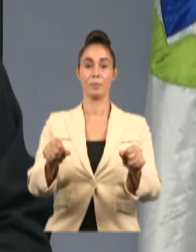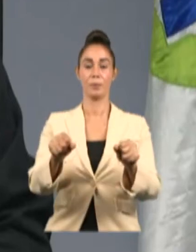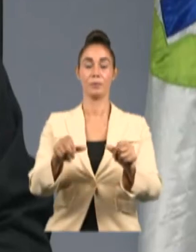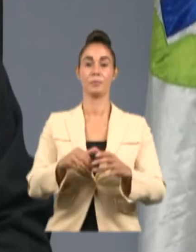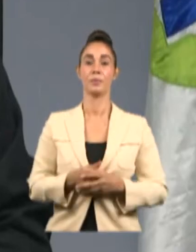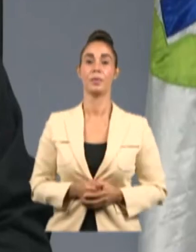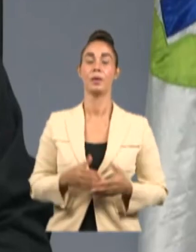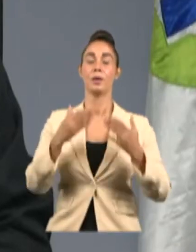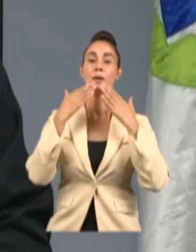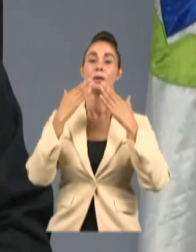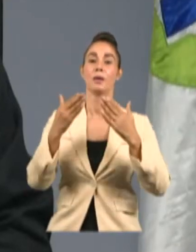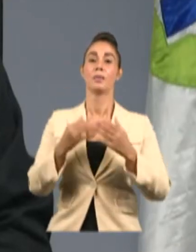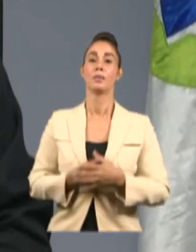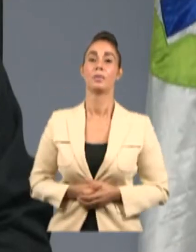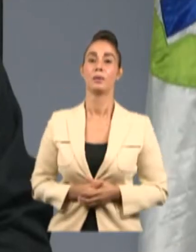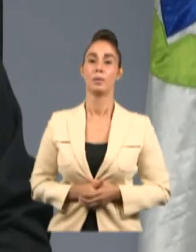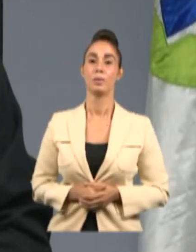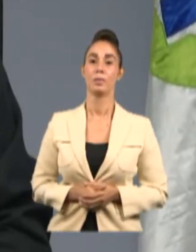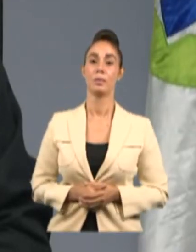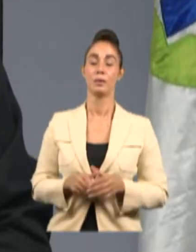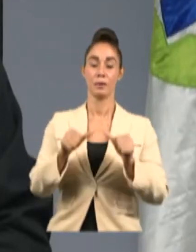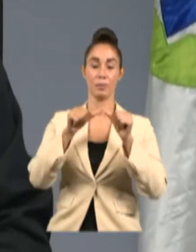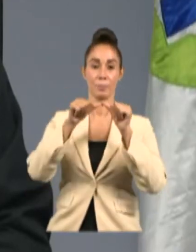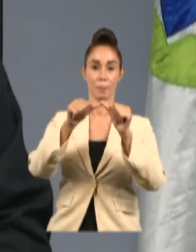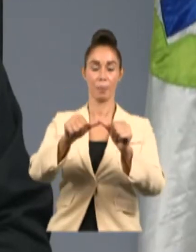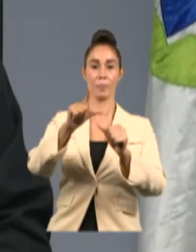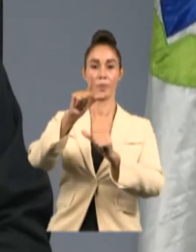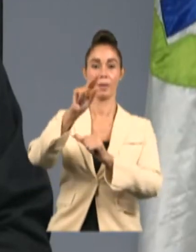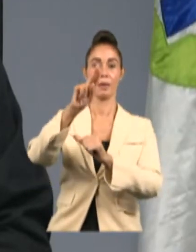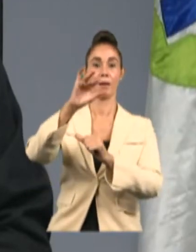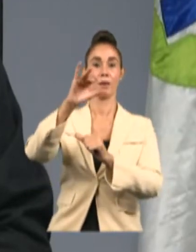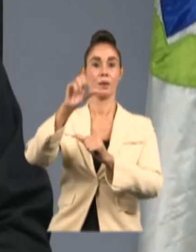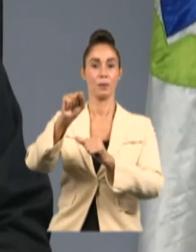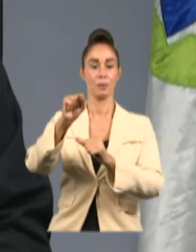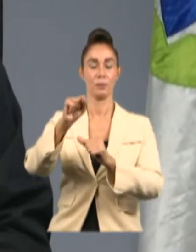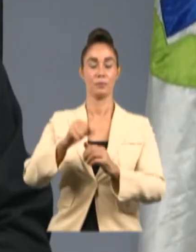Gracias, María Teresa. Continuamos con Luis Veras.